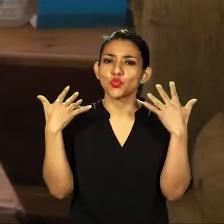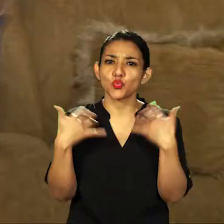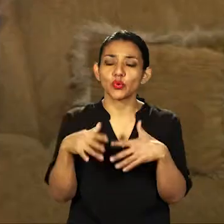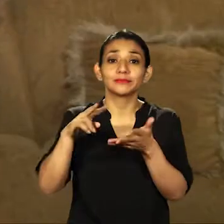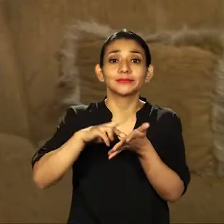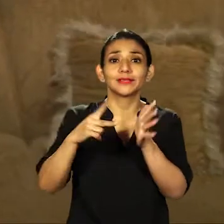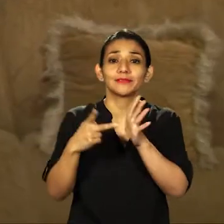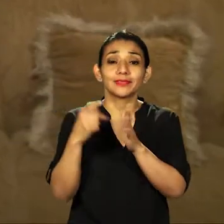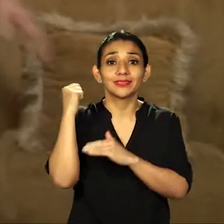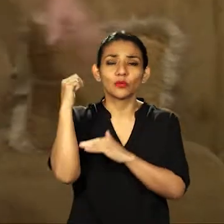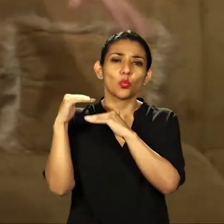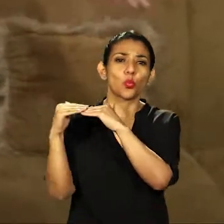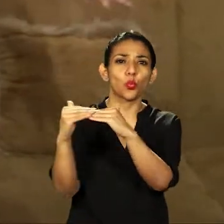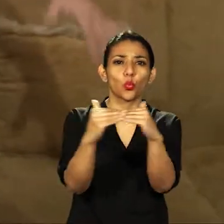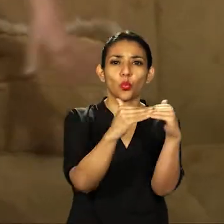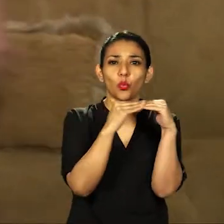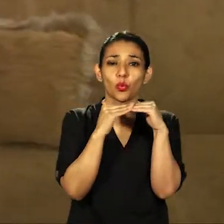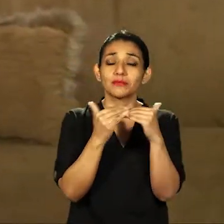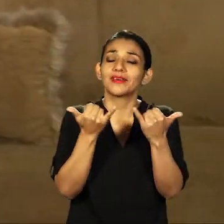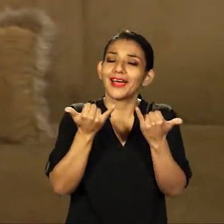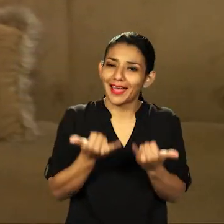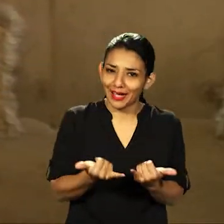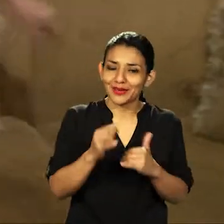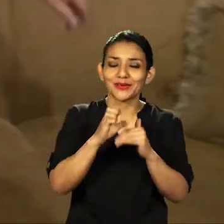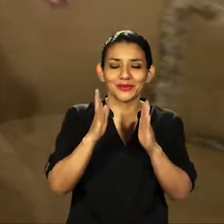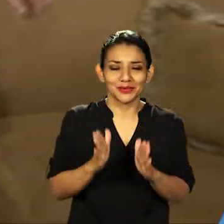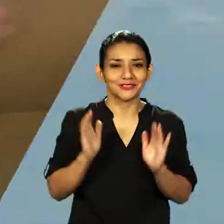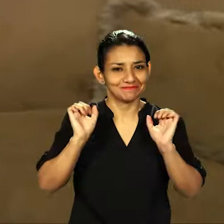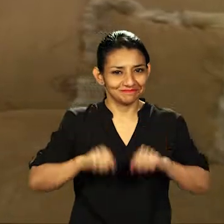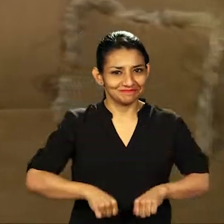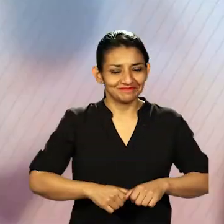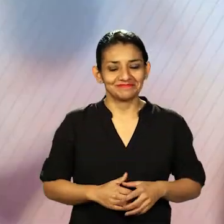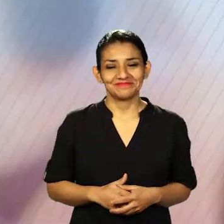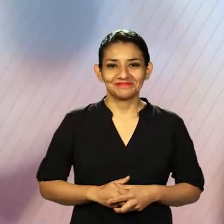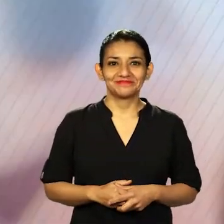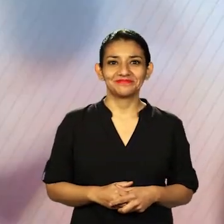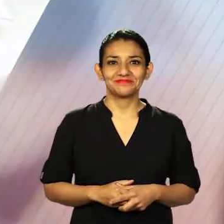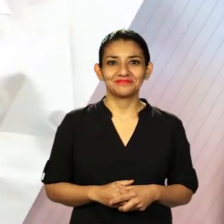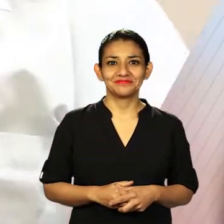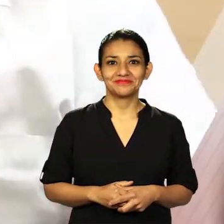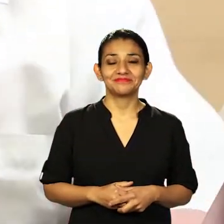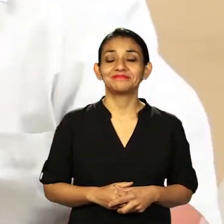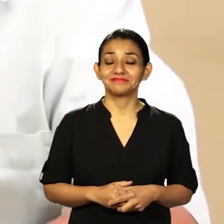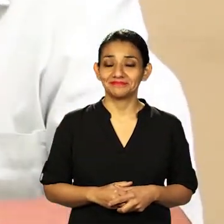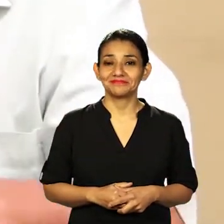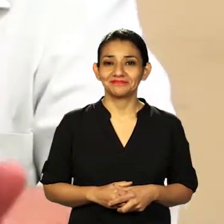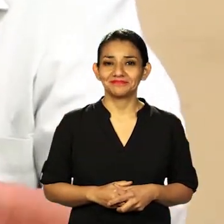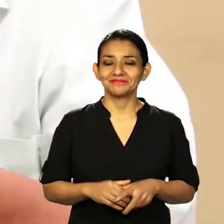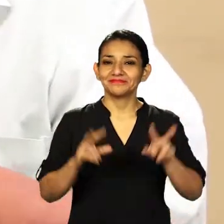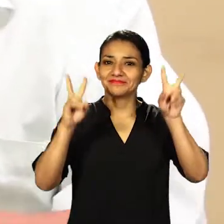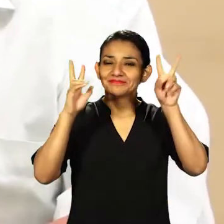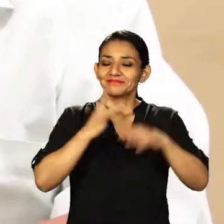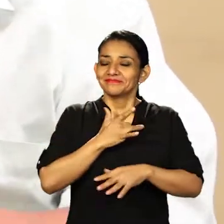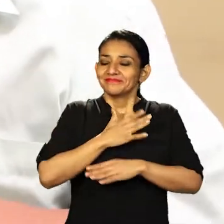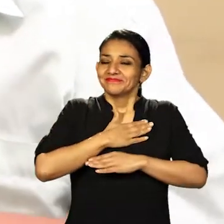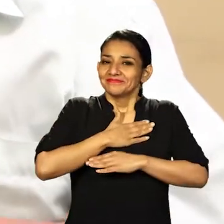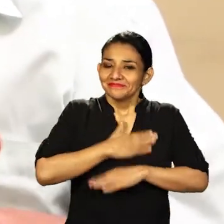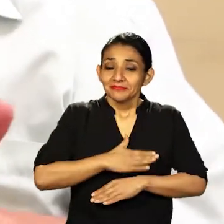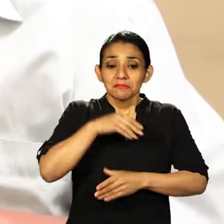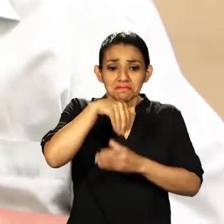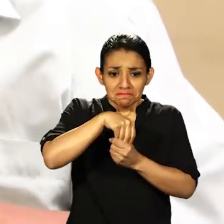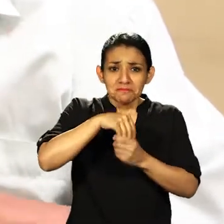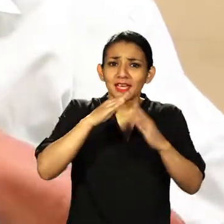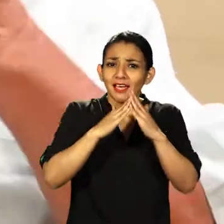igualdad de derechos que gozan actualmente las y los ecuatorianos. Para mí es una satisfacción estar en mi casa mismo